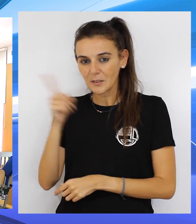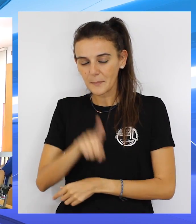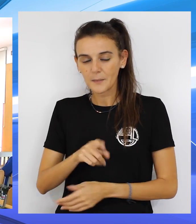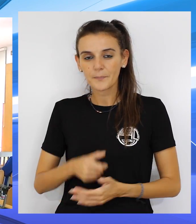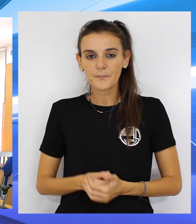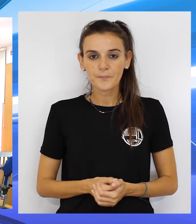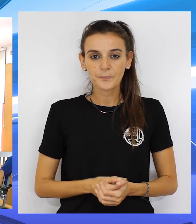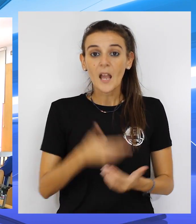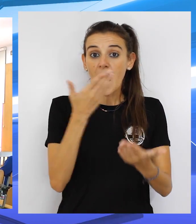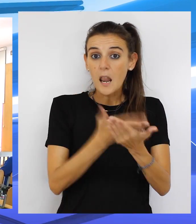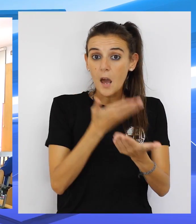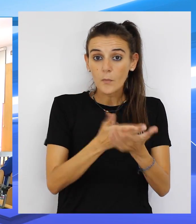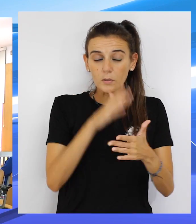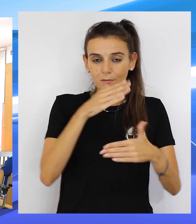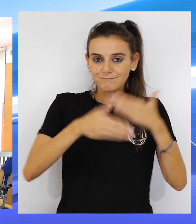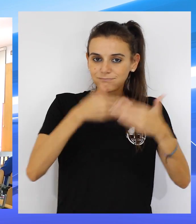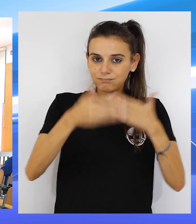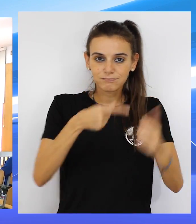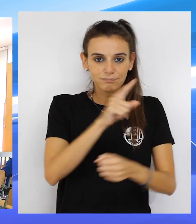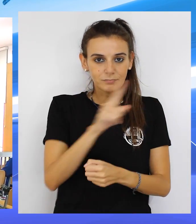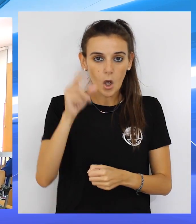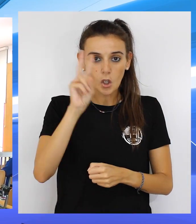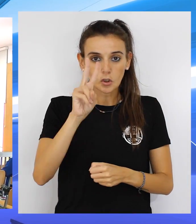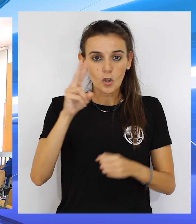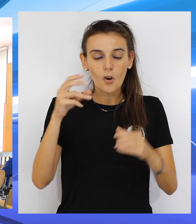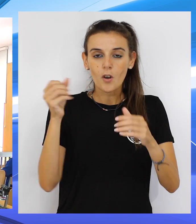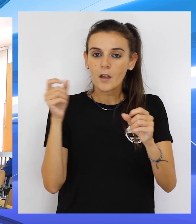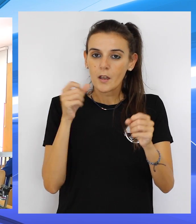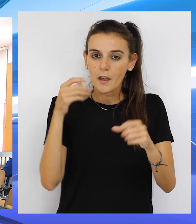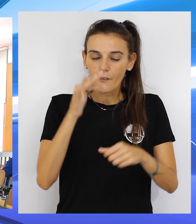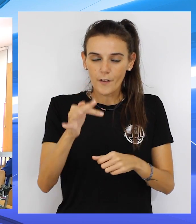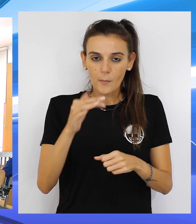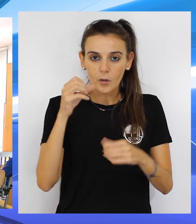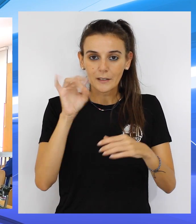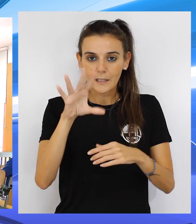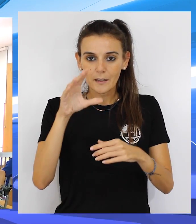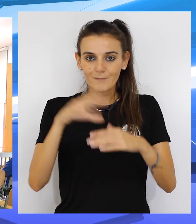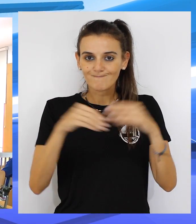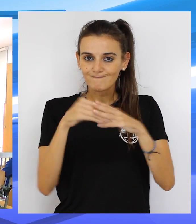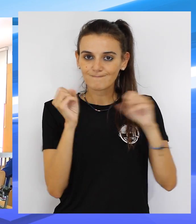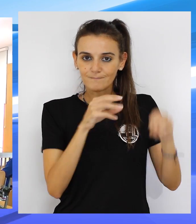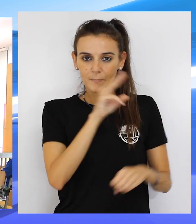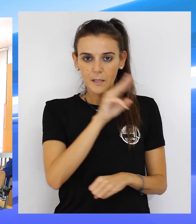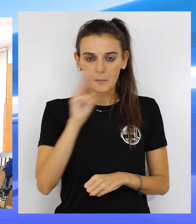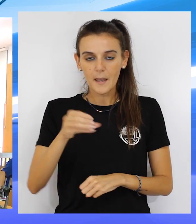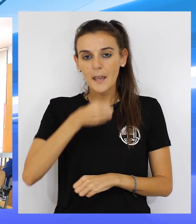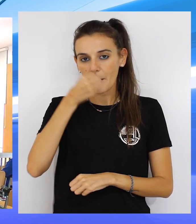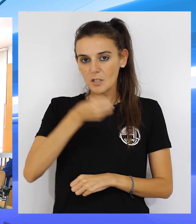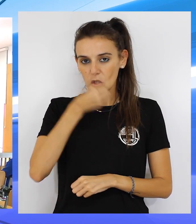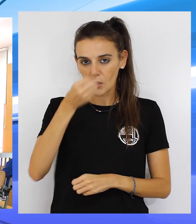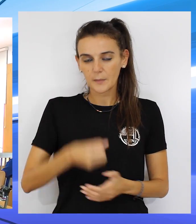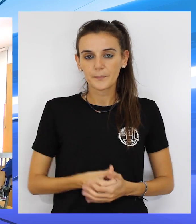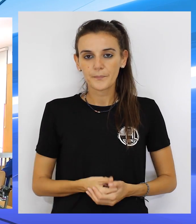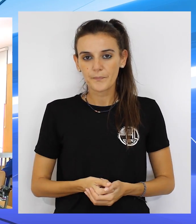también. La propuesta no prosperó, con dos votos a favor y 15 abstenciones, las del PP y PSOE.